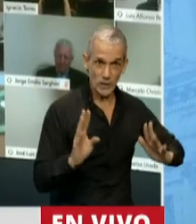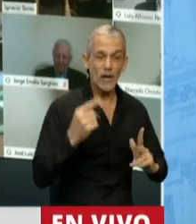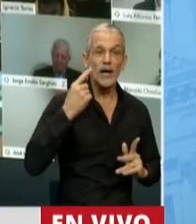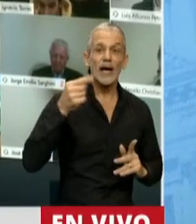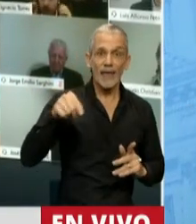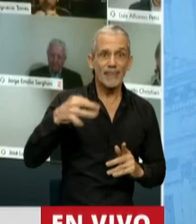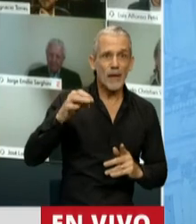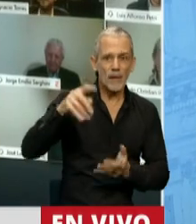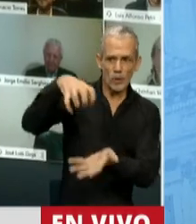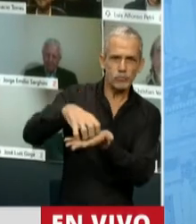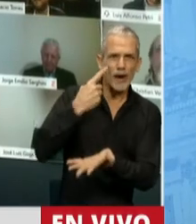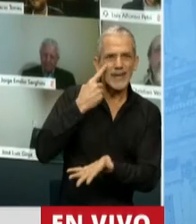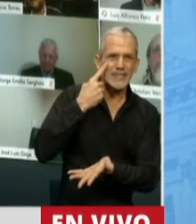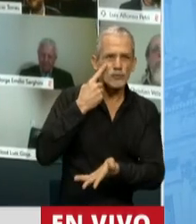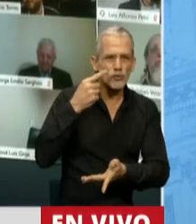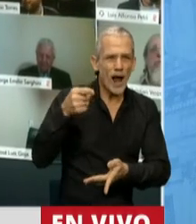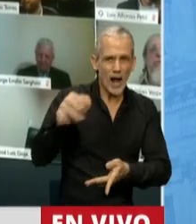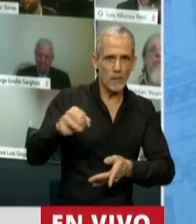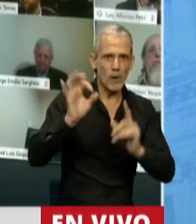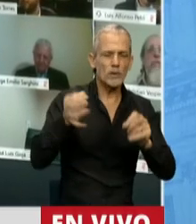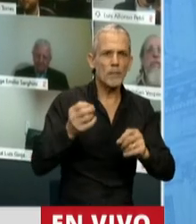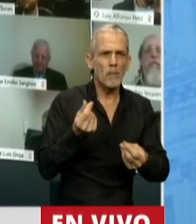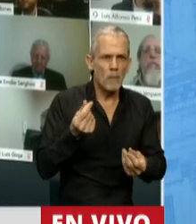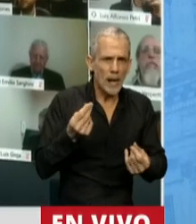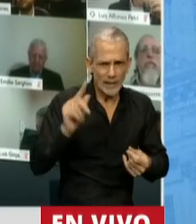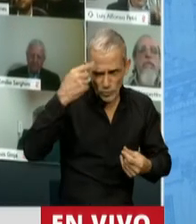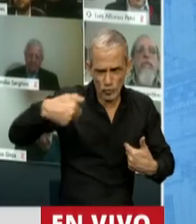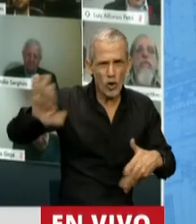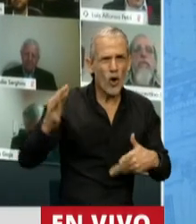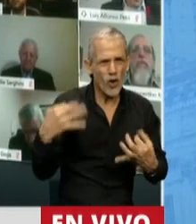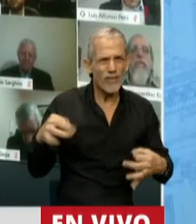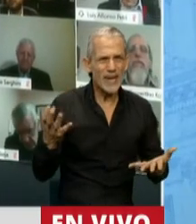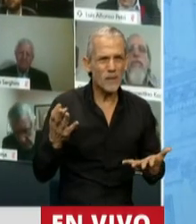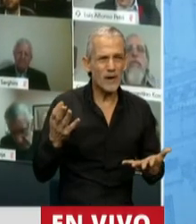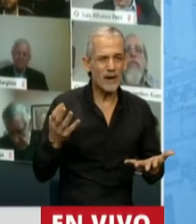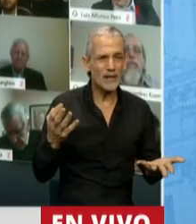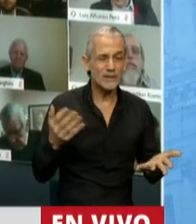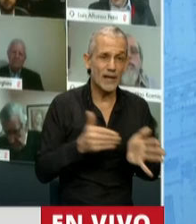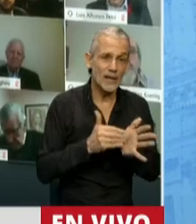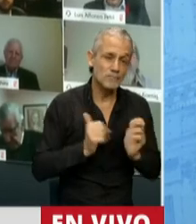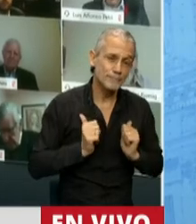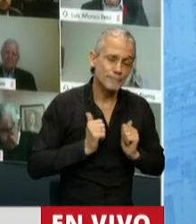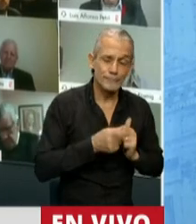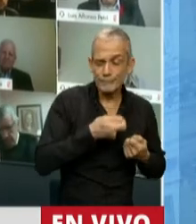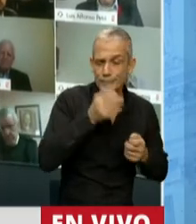institucional, también requiere una autonomía financiera. Por lo tanto, solicito,